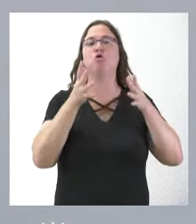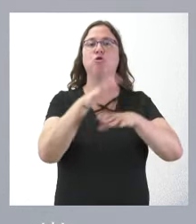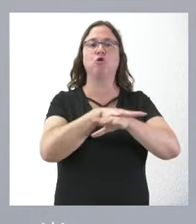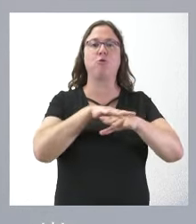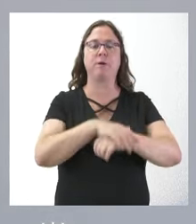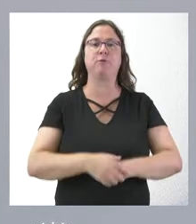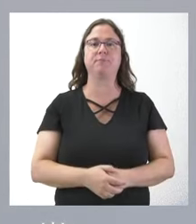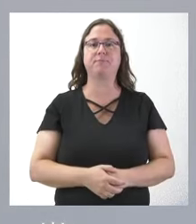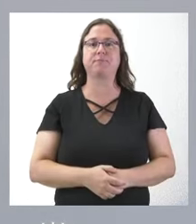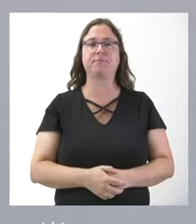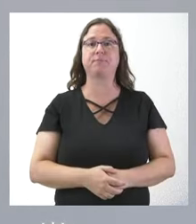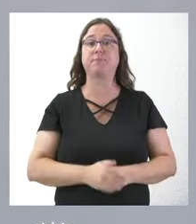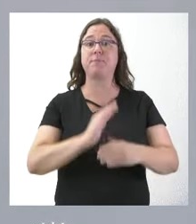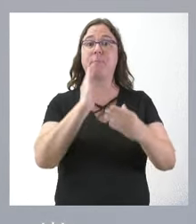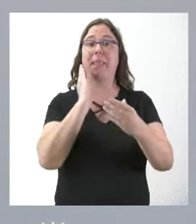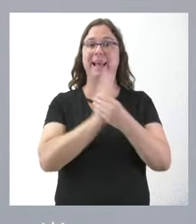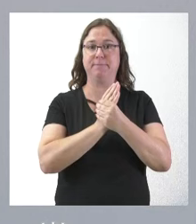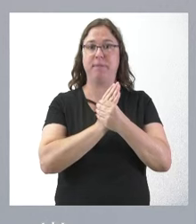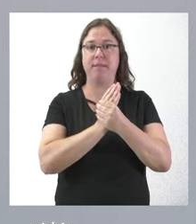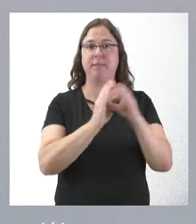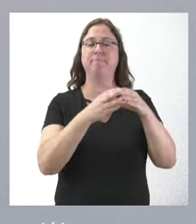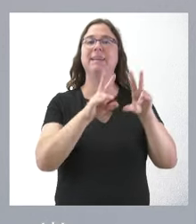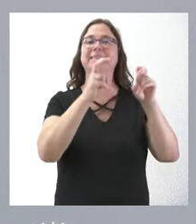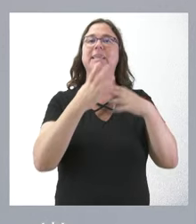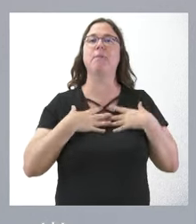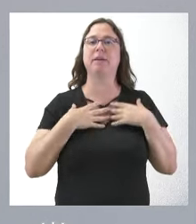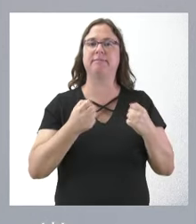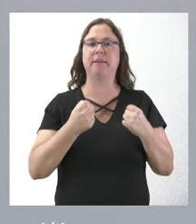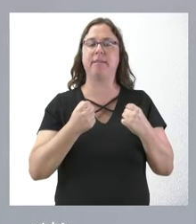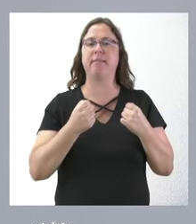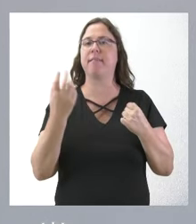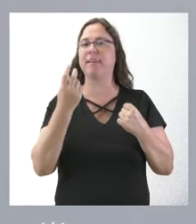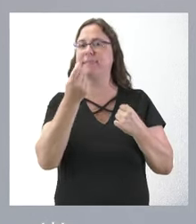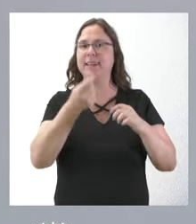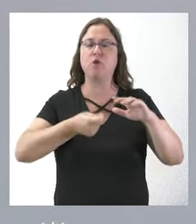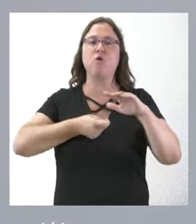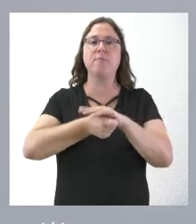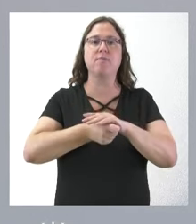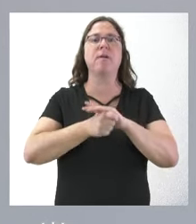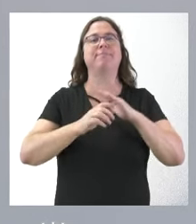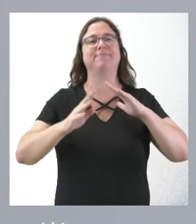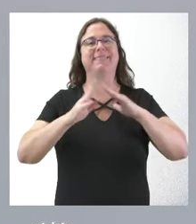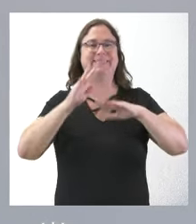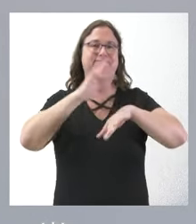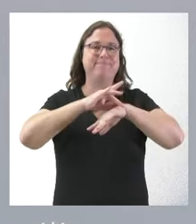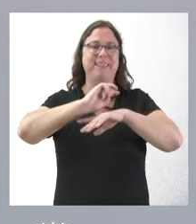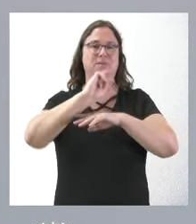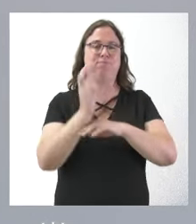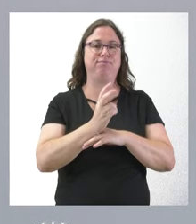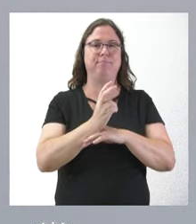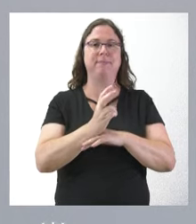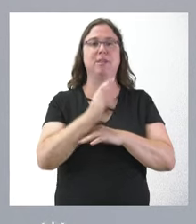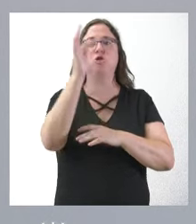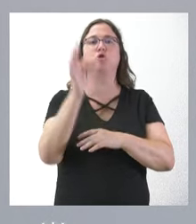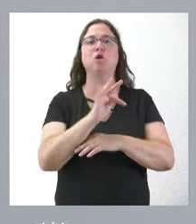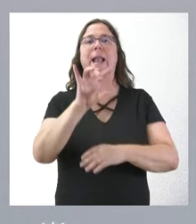conjunto de expedientes en materia de sanidad, que son inversiones en infraestructuras sanitarias, por un importe de